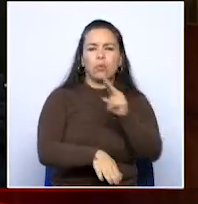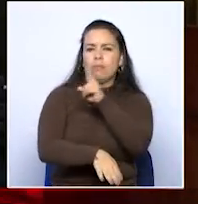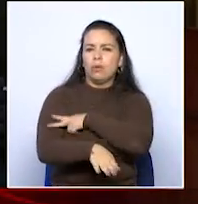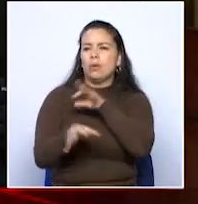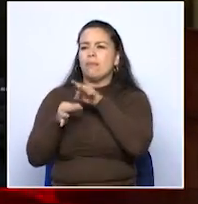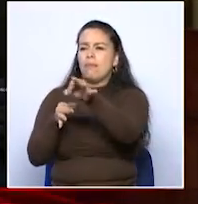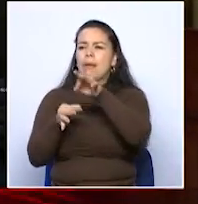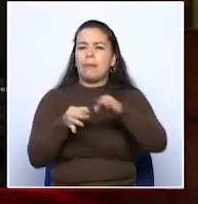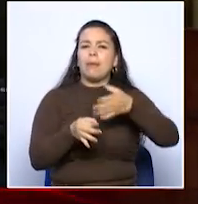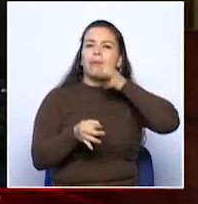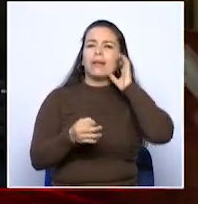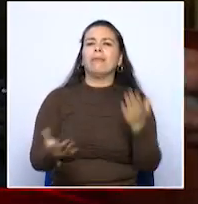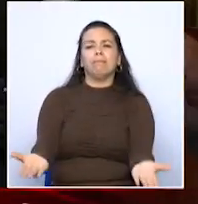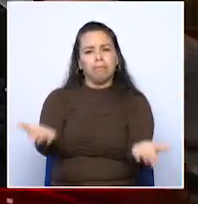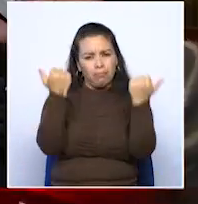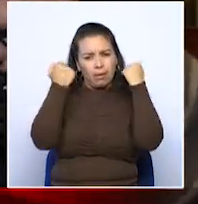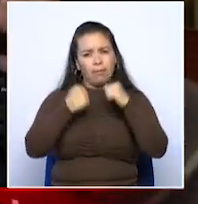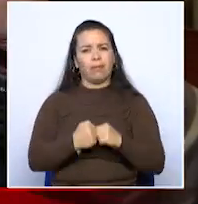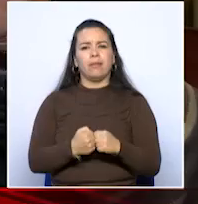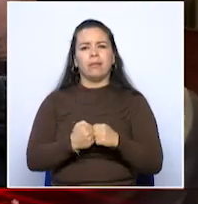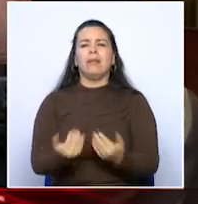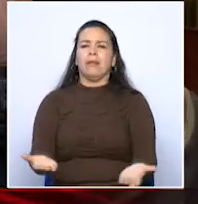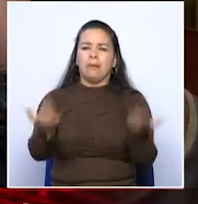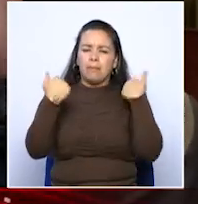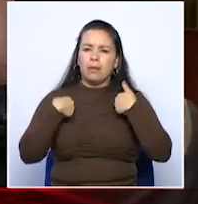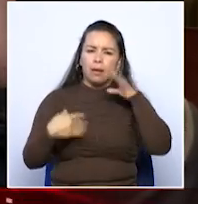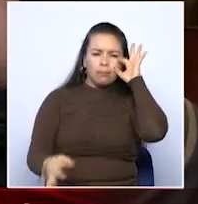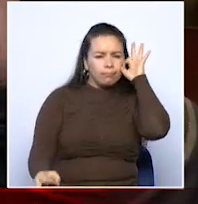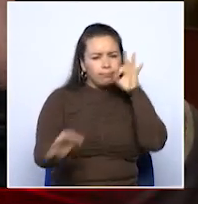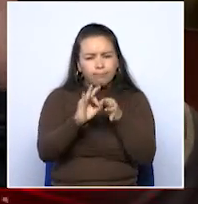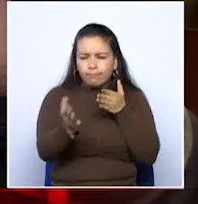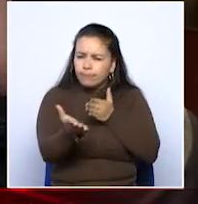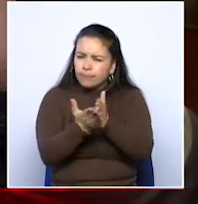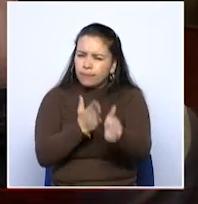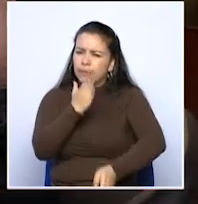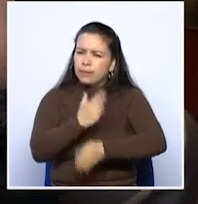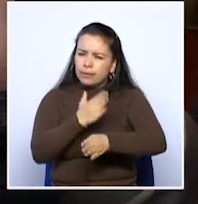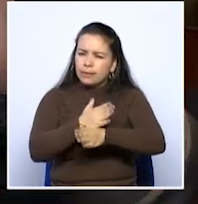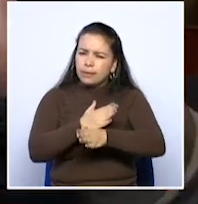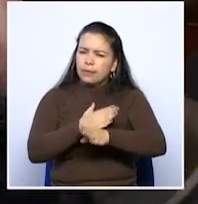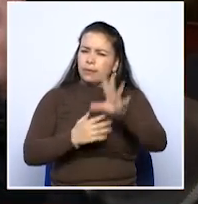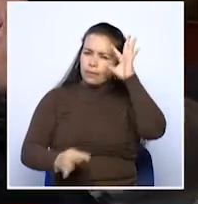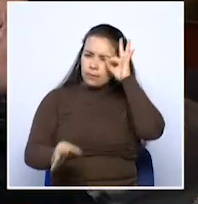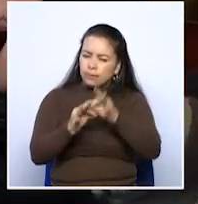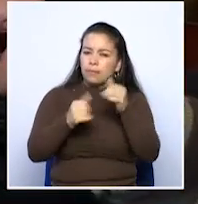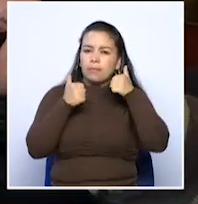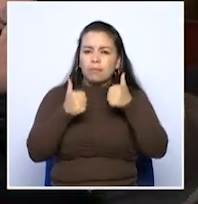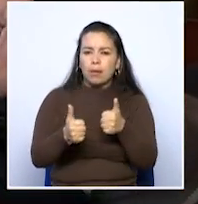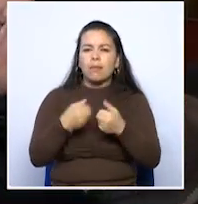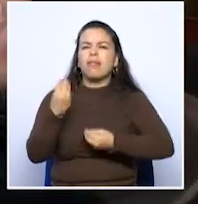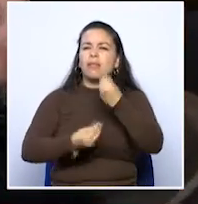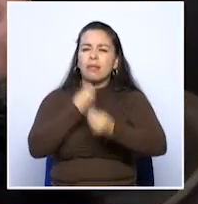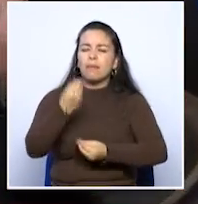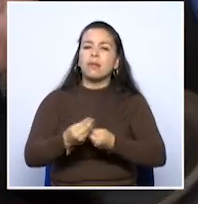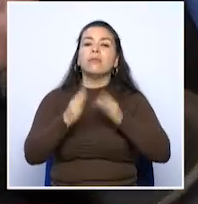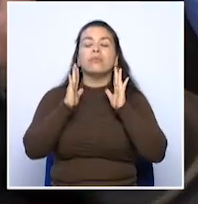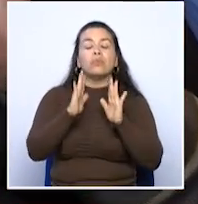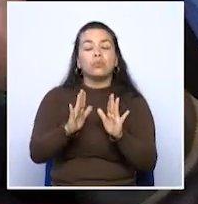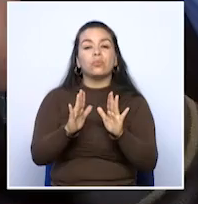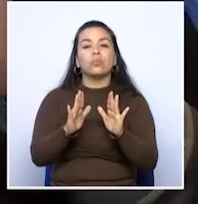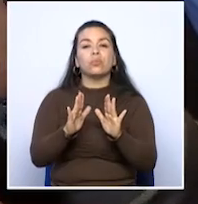los municipios de Caldas a que enfaticen en una labor que hay que cumplir, que es invitar a ciudadanos de